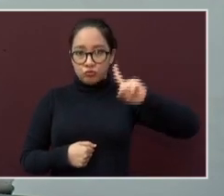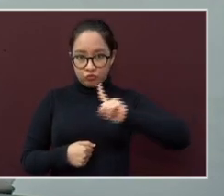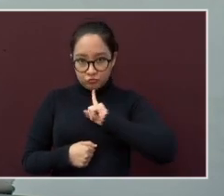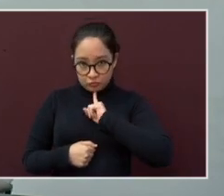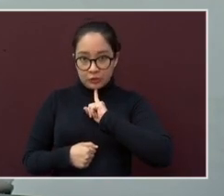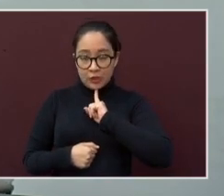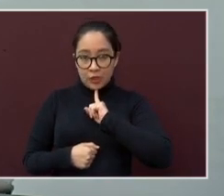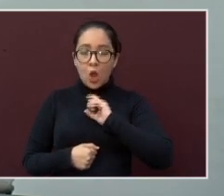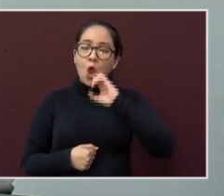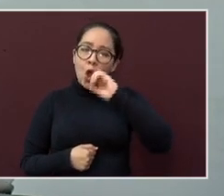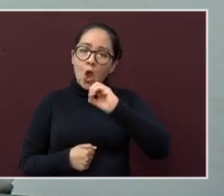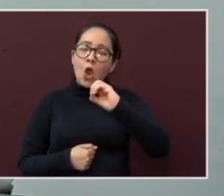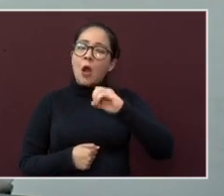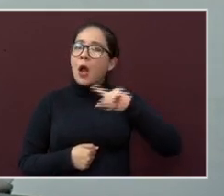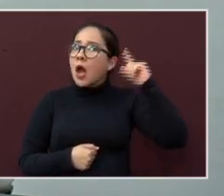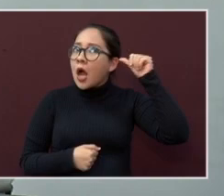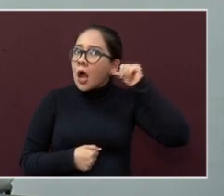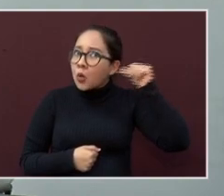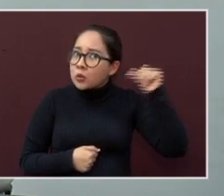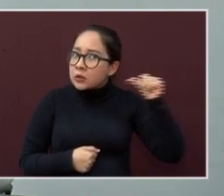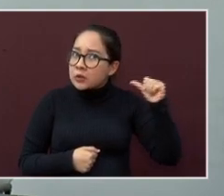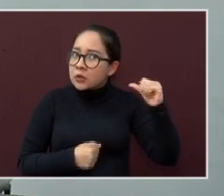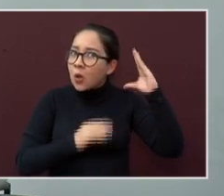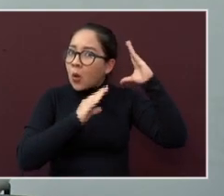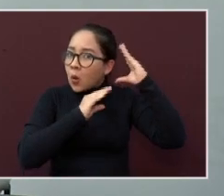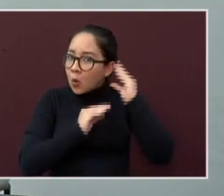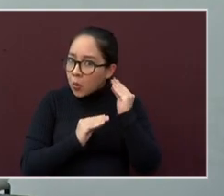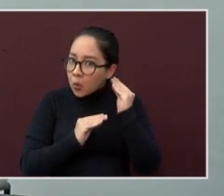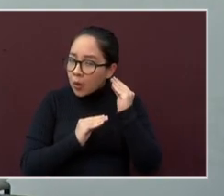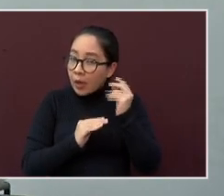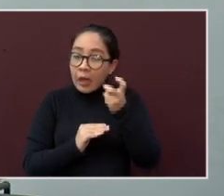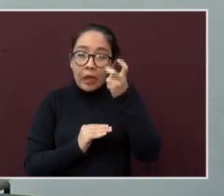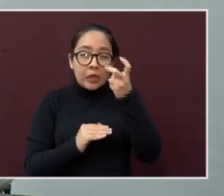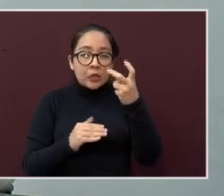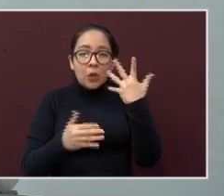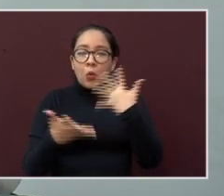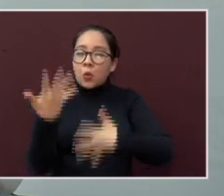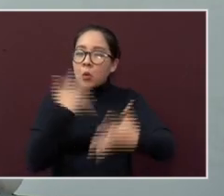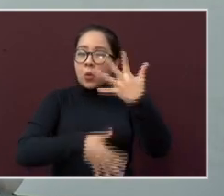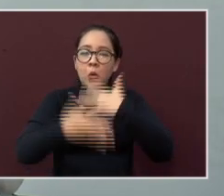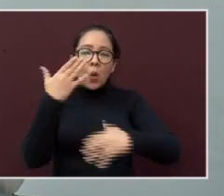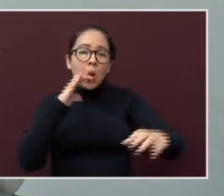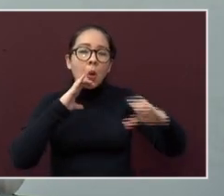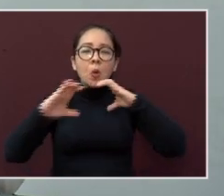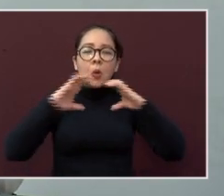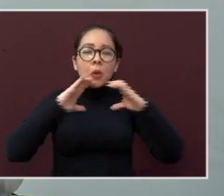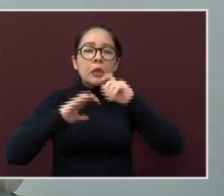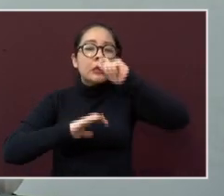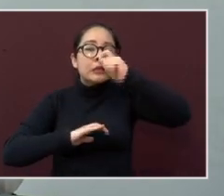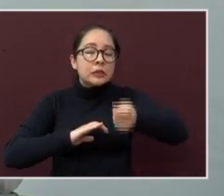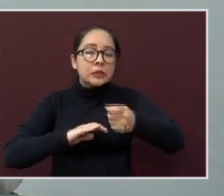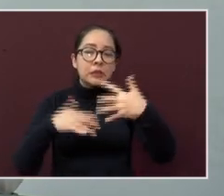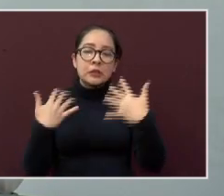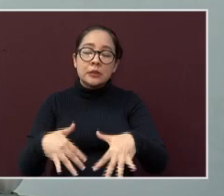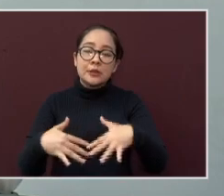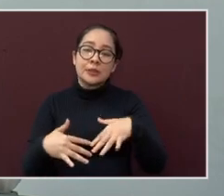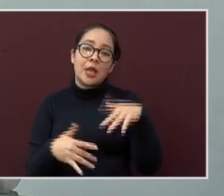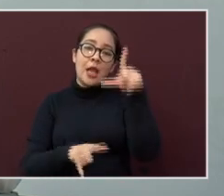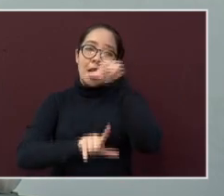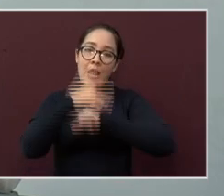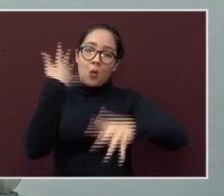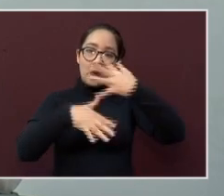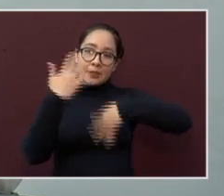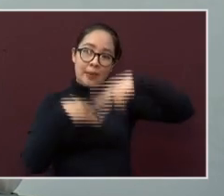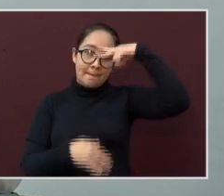o que tienen problemas de audición y que su herramienta de comunicación es la lengua de